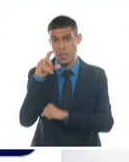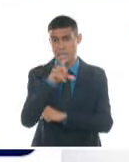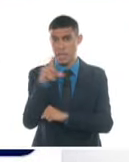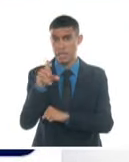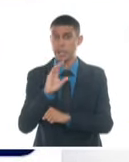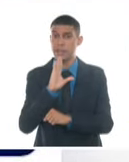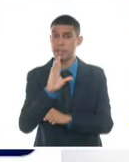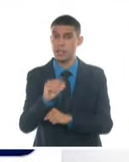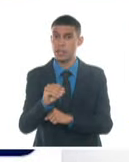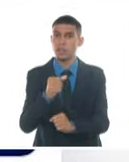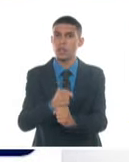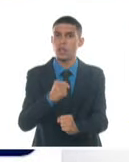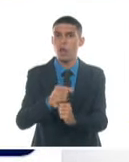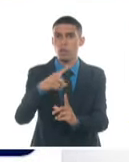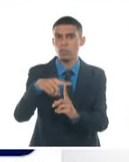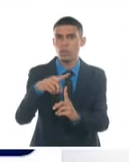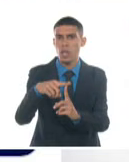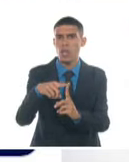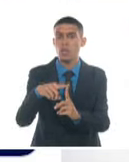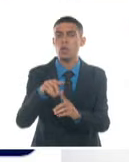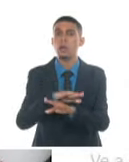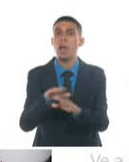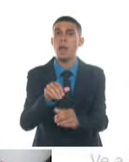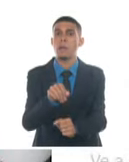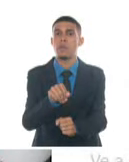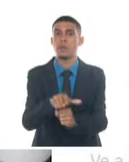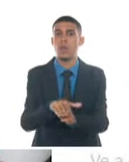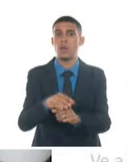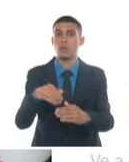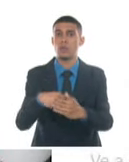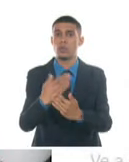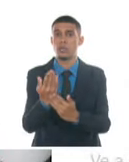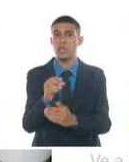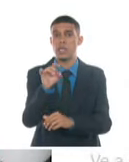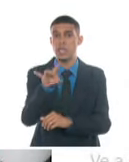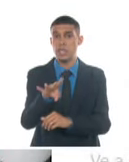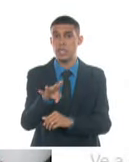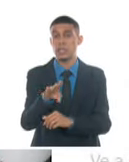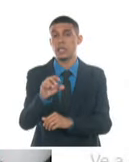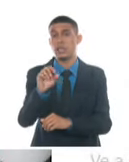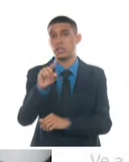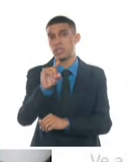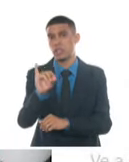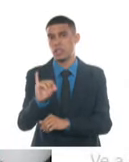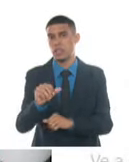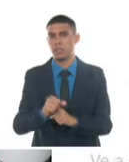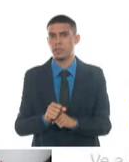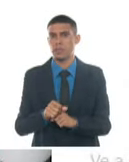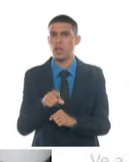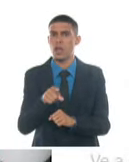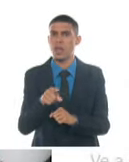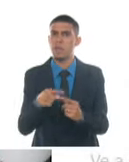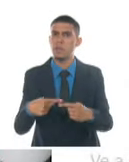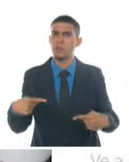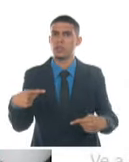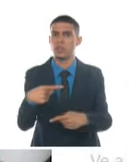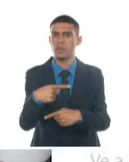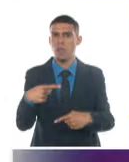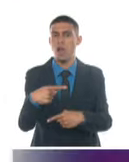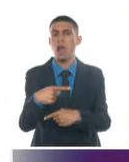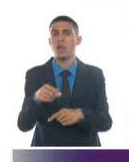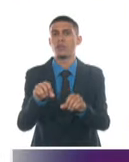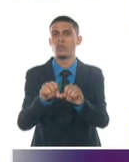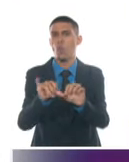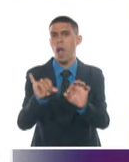que los trabajos técnicos fueron programados para los días 15 y 16. Contemplan a principales enlaces de la red de